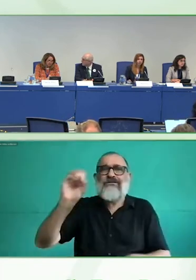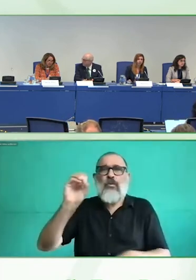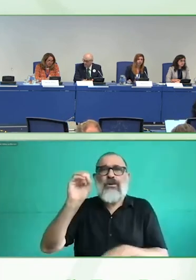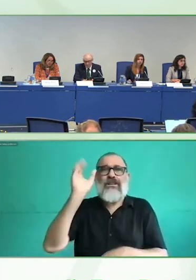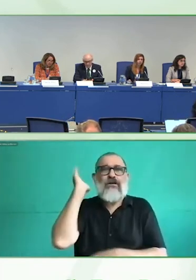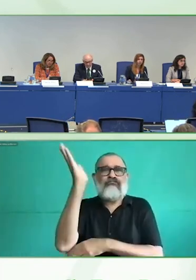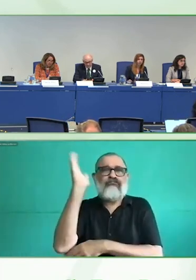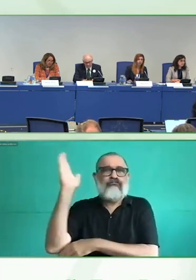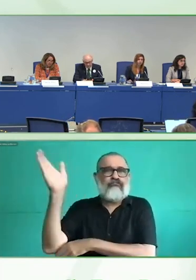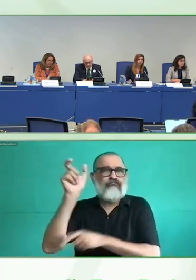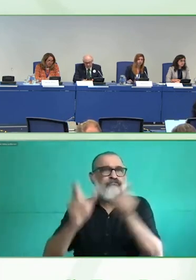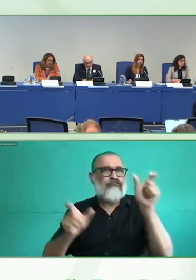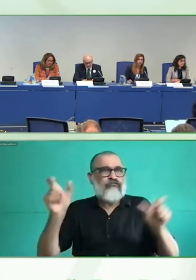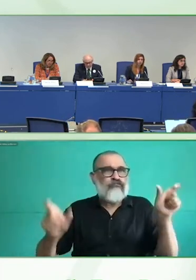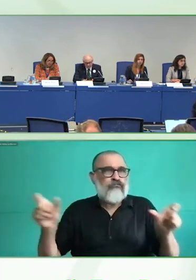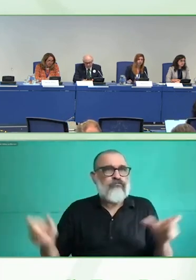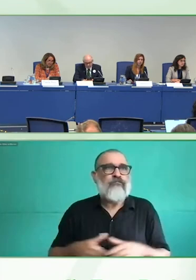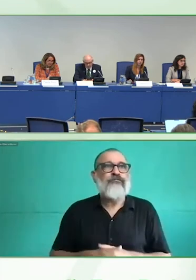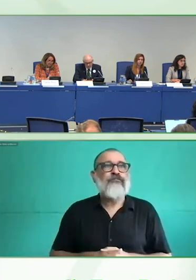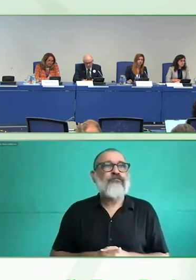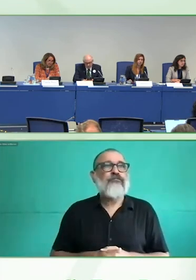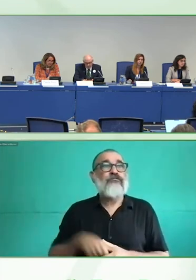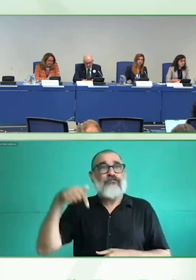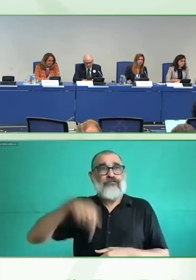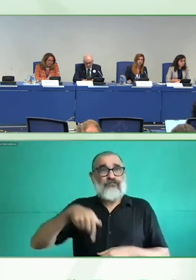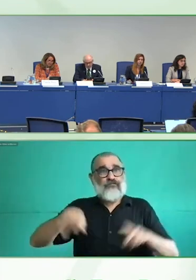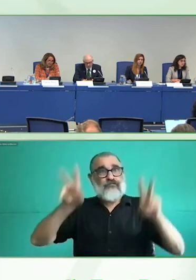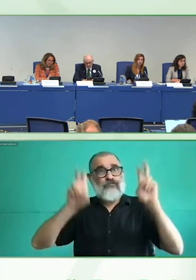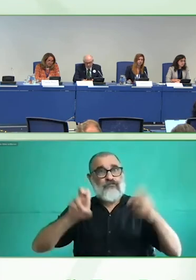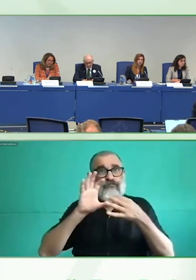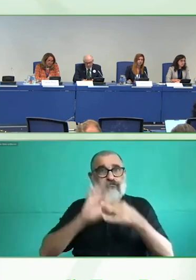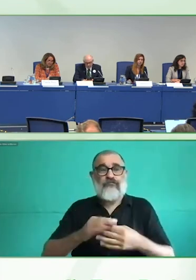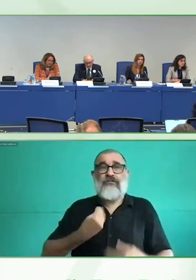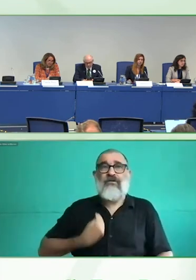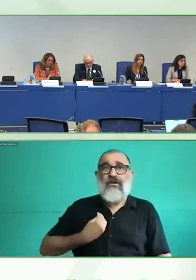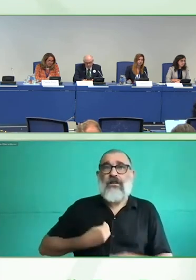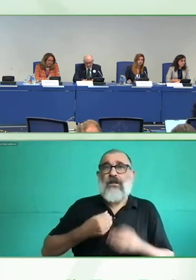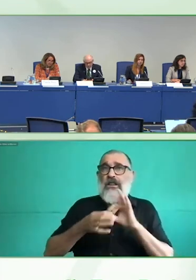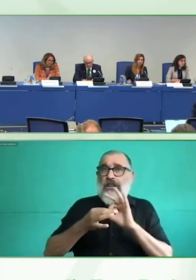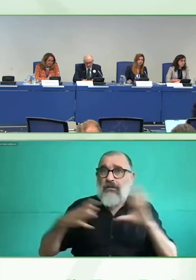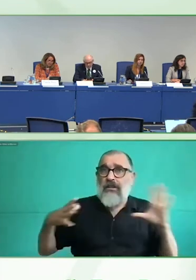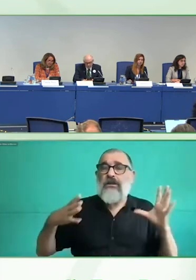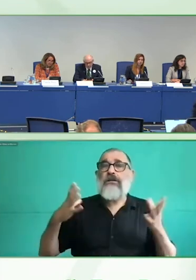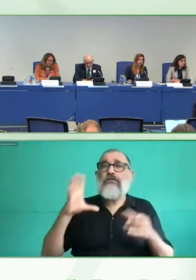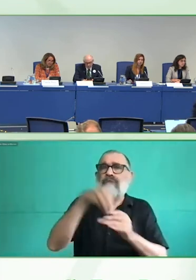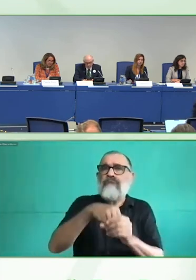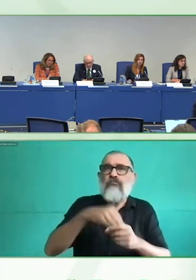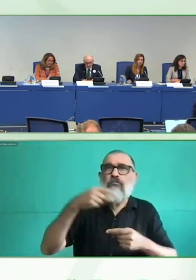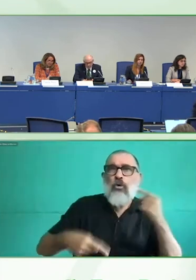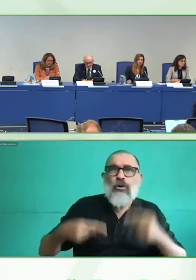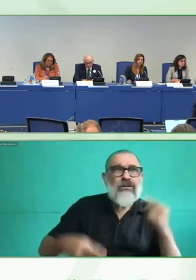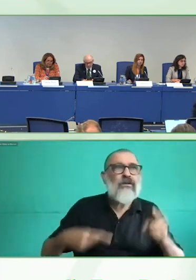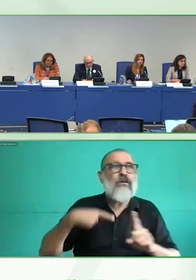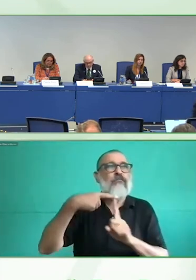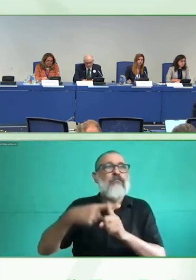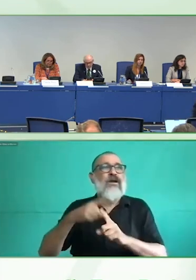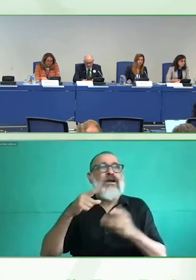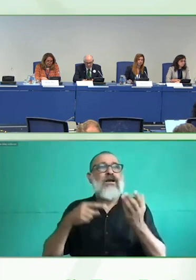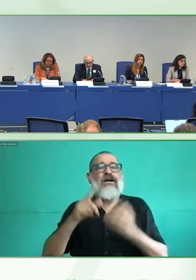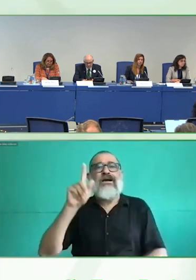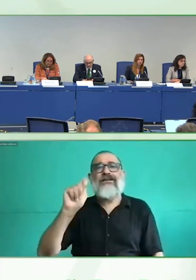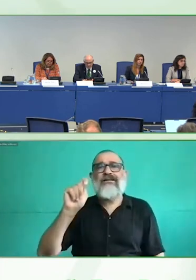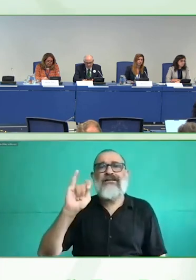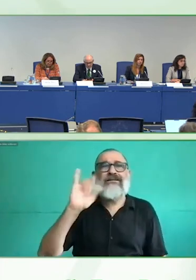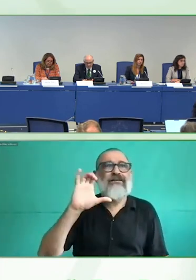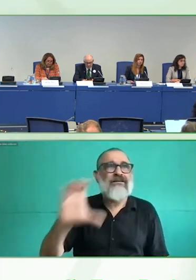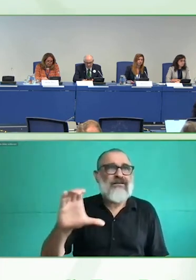tenemos que trabajar es fomentar y promover que las personas con discapacidad puedan vivir de manera independiente y autónoma dentro de